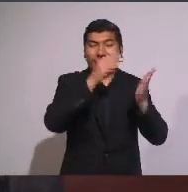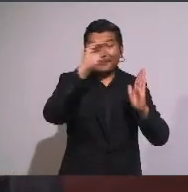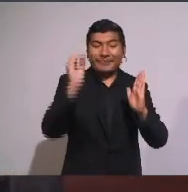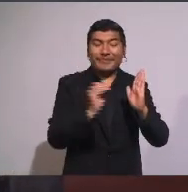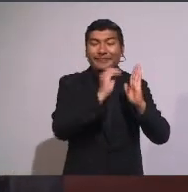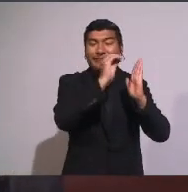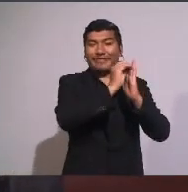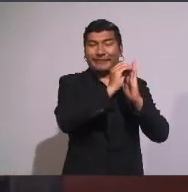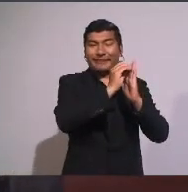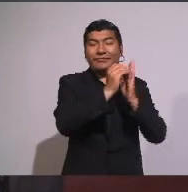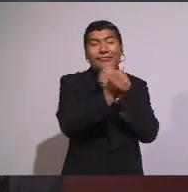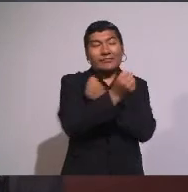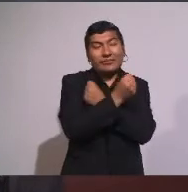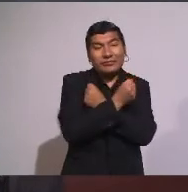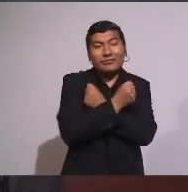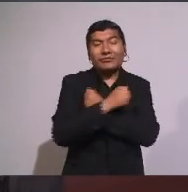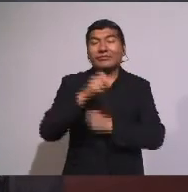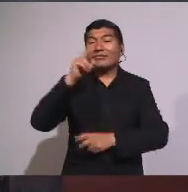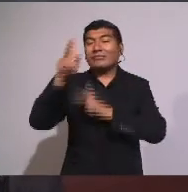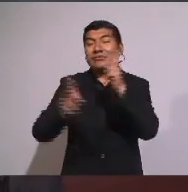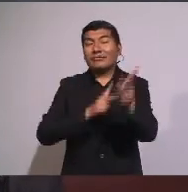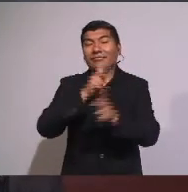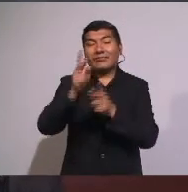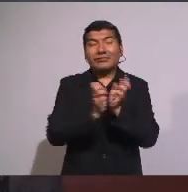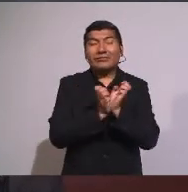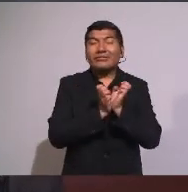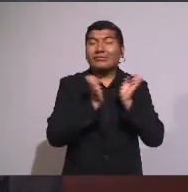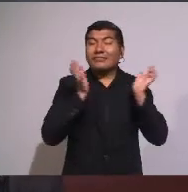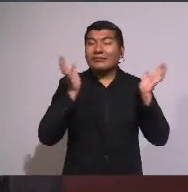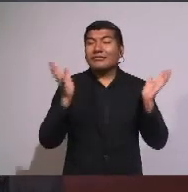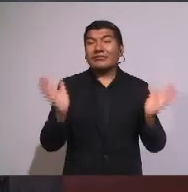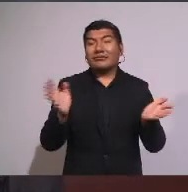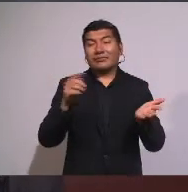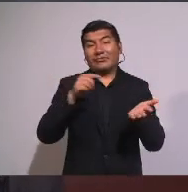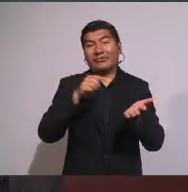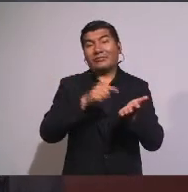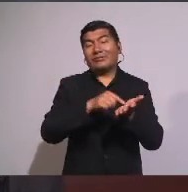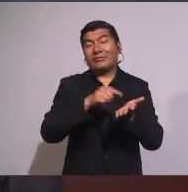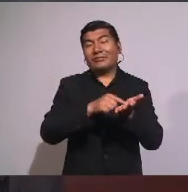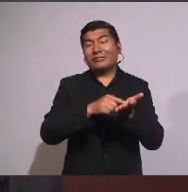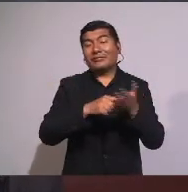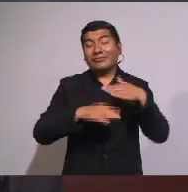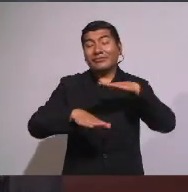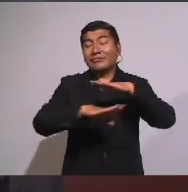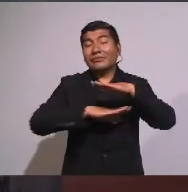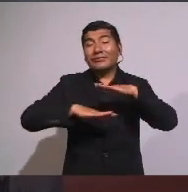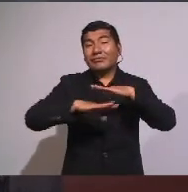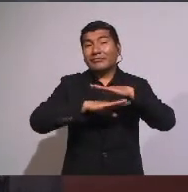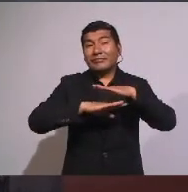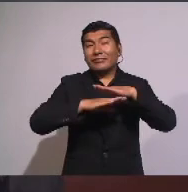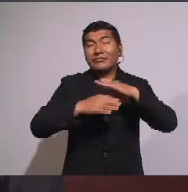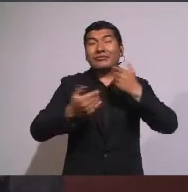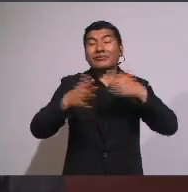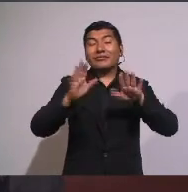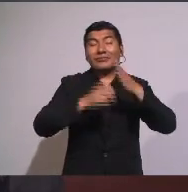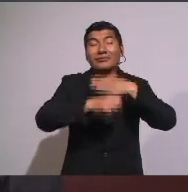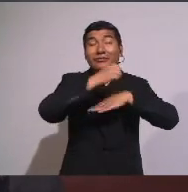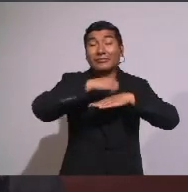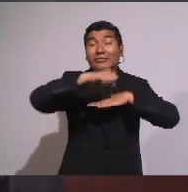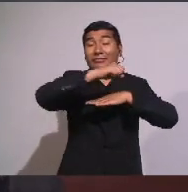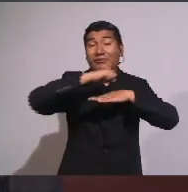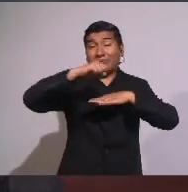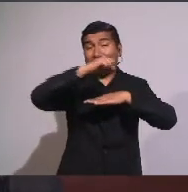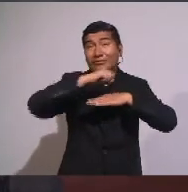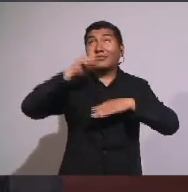Para amar A los demás Y esa es la mínima Porque la máxima Es la que Cristo